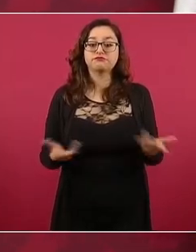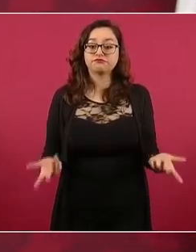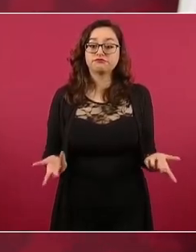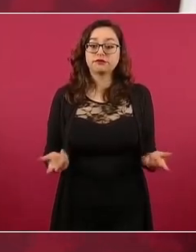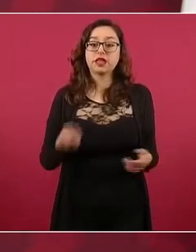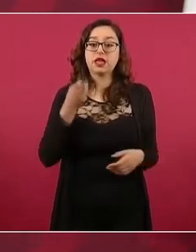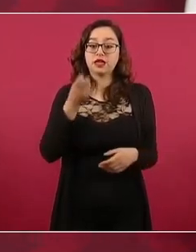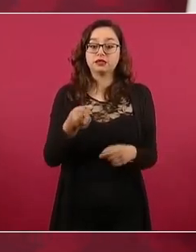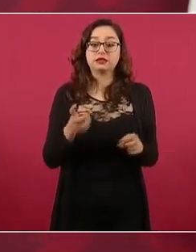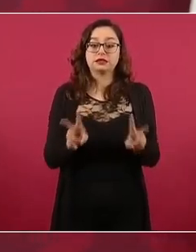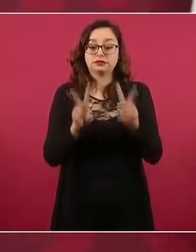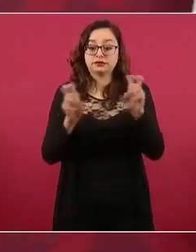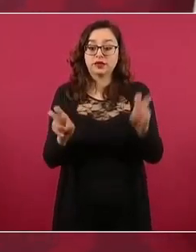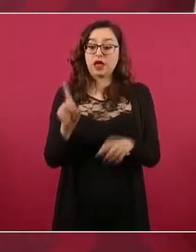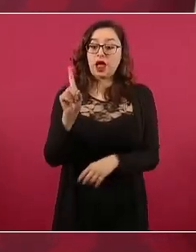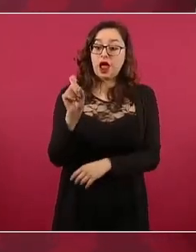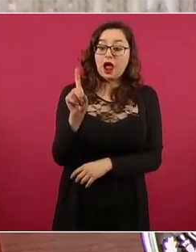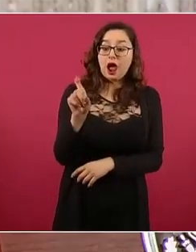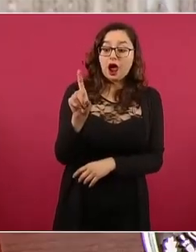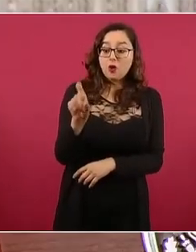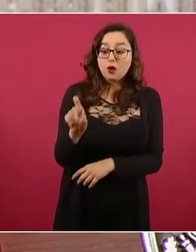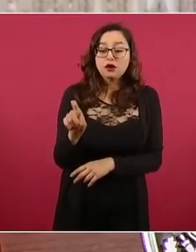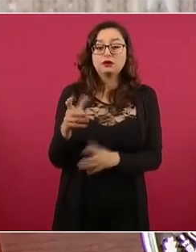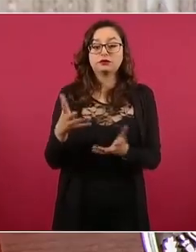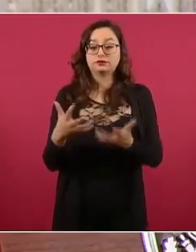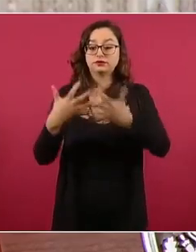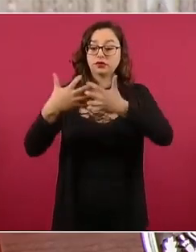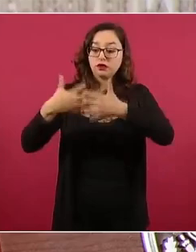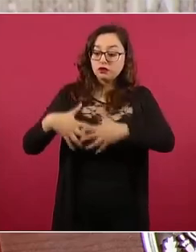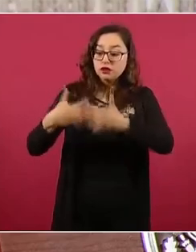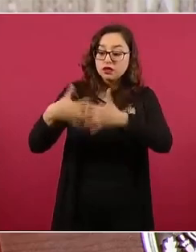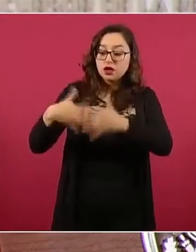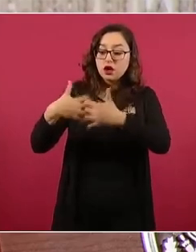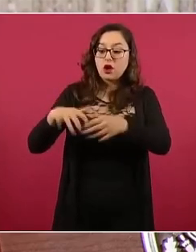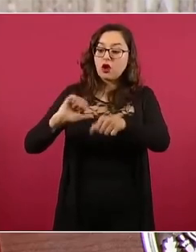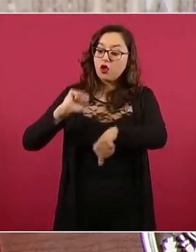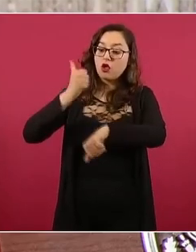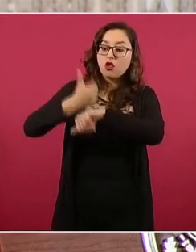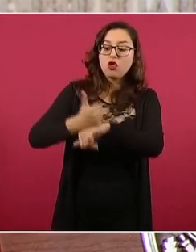agua, instalar las plantas que requieren agua